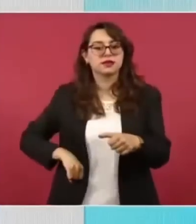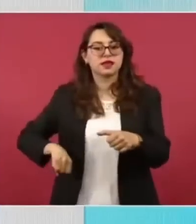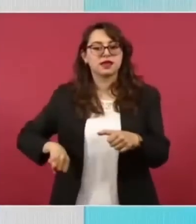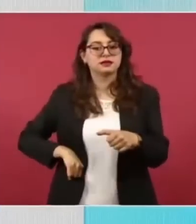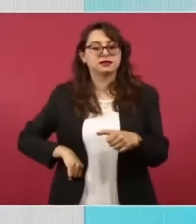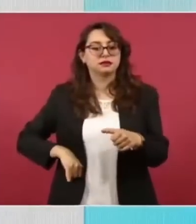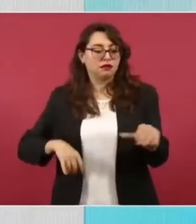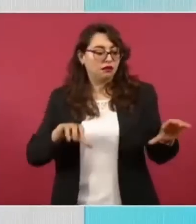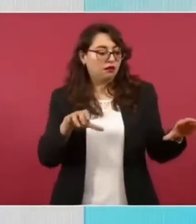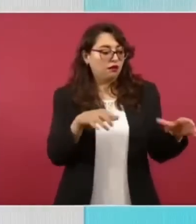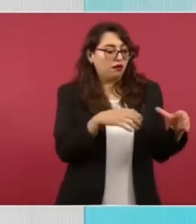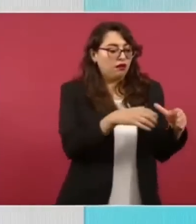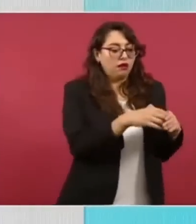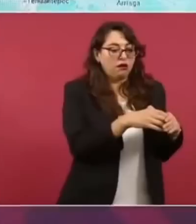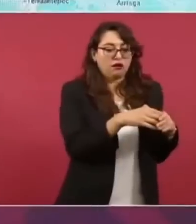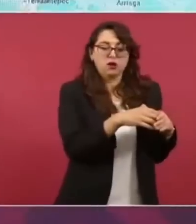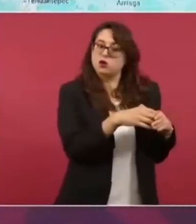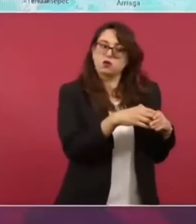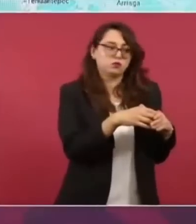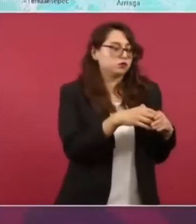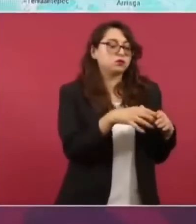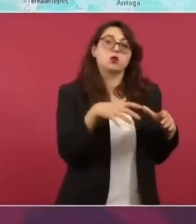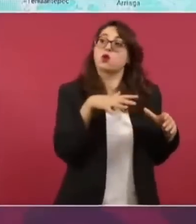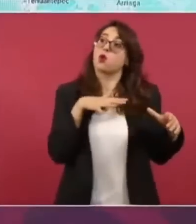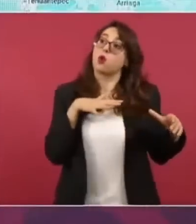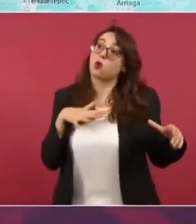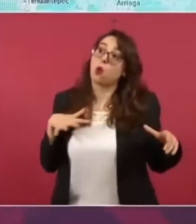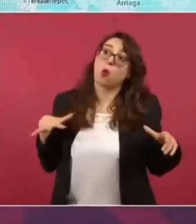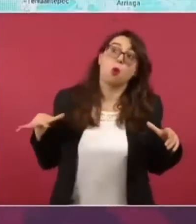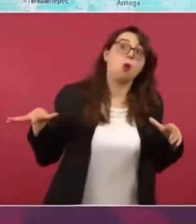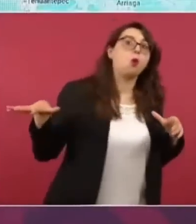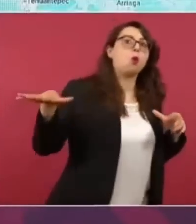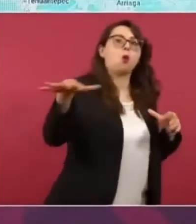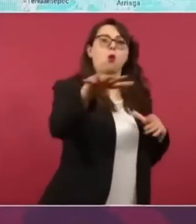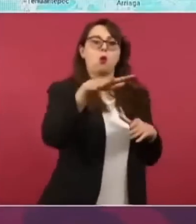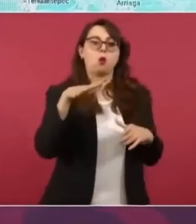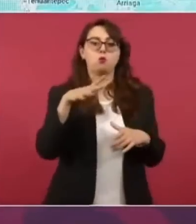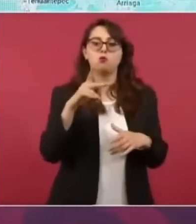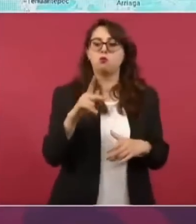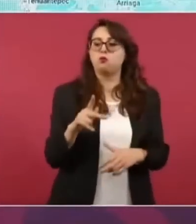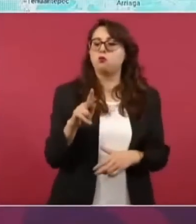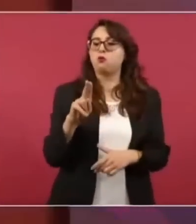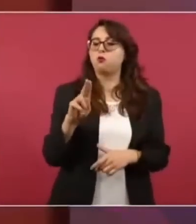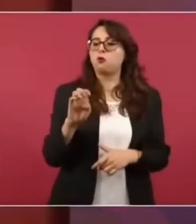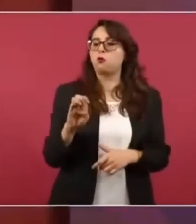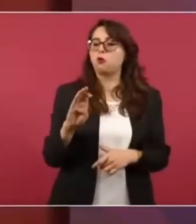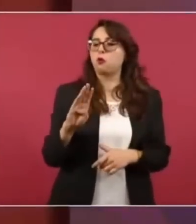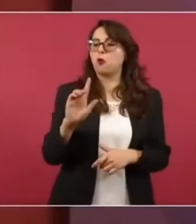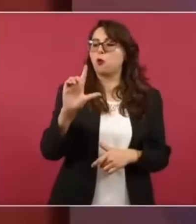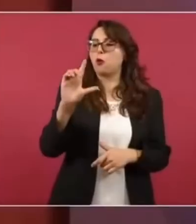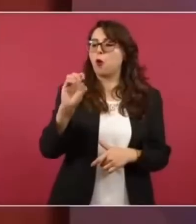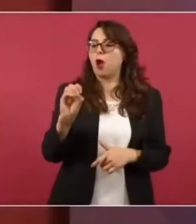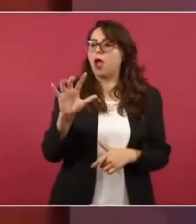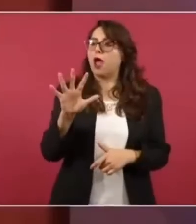pueblo no que el servidor público sea